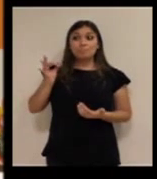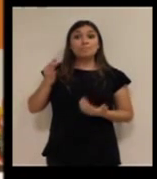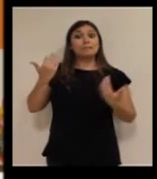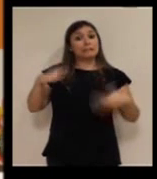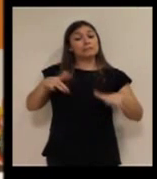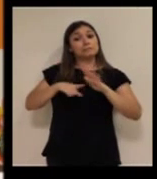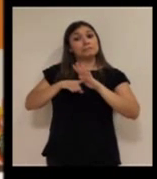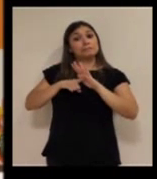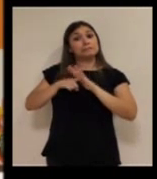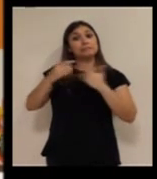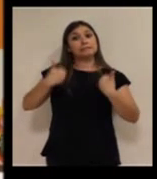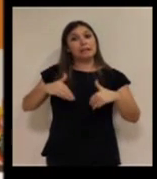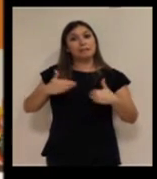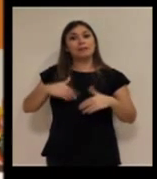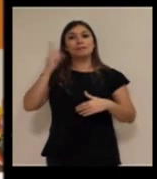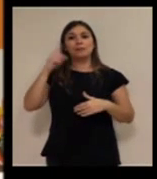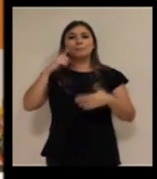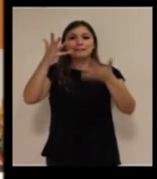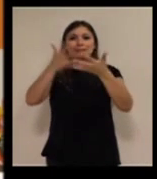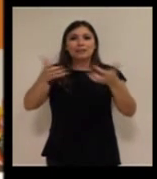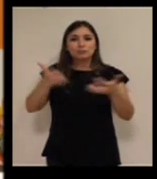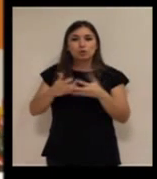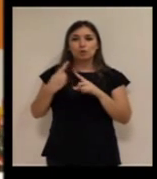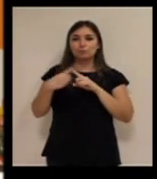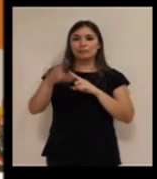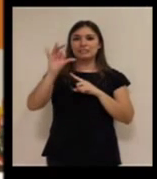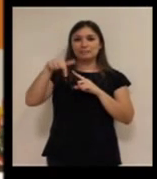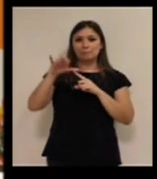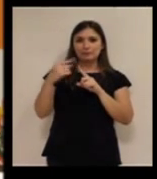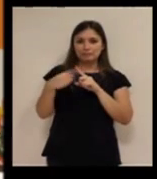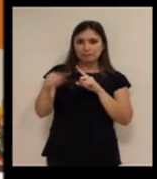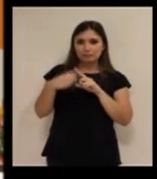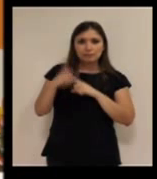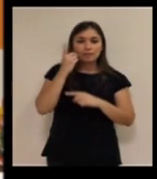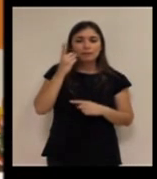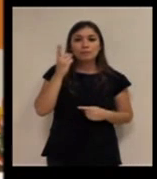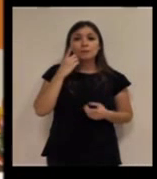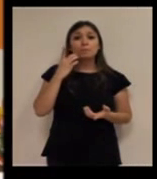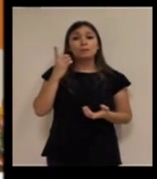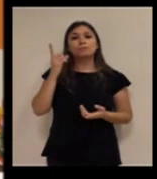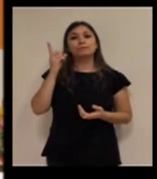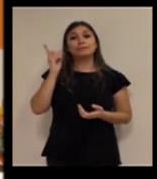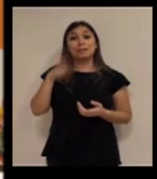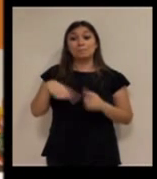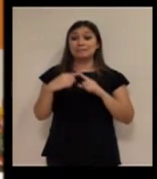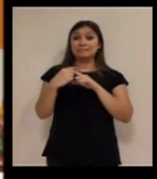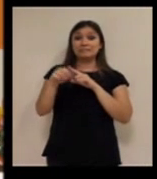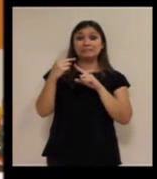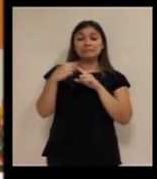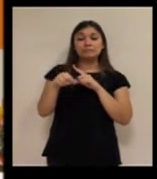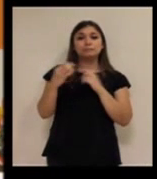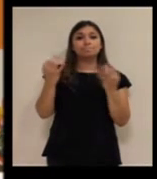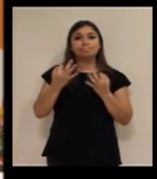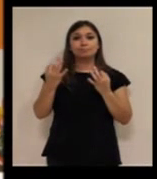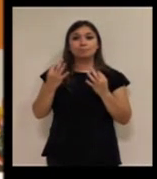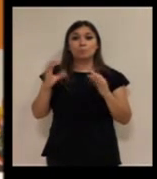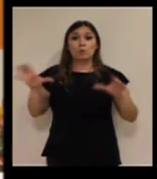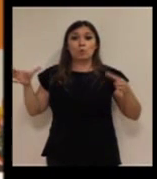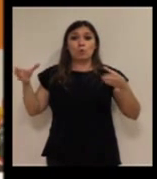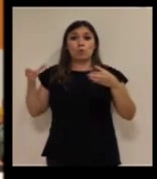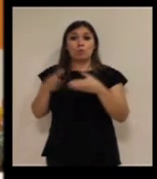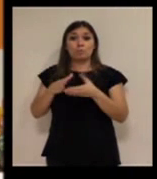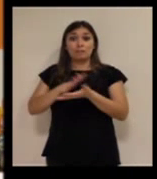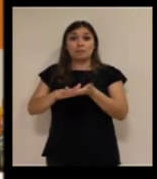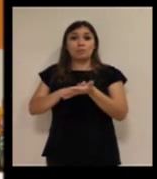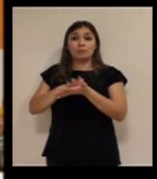avanzado en soluciones a través de texto, de mensaje de texto, pero que también está excluyendo a la comunidad